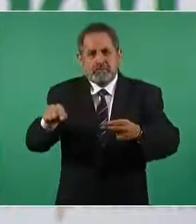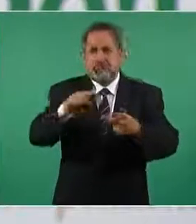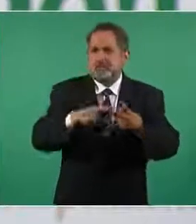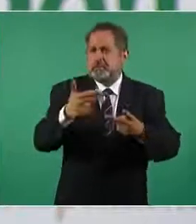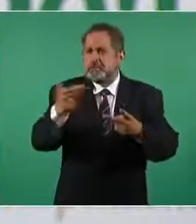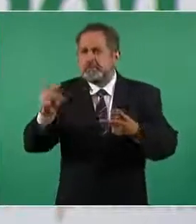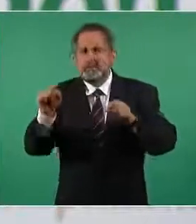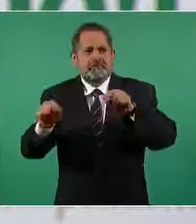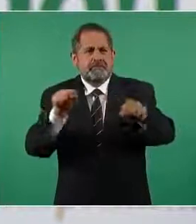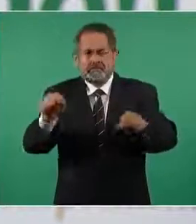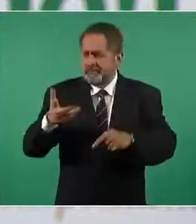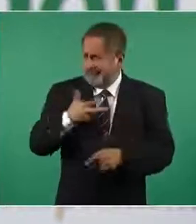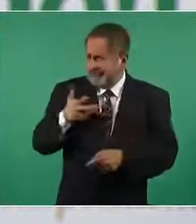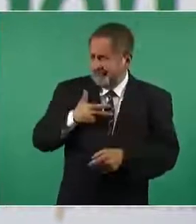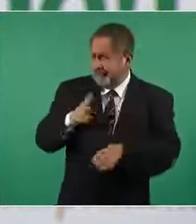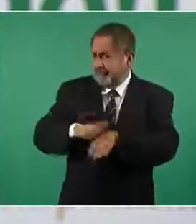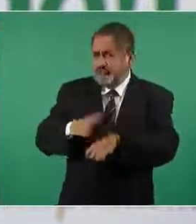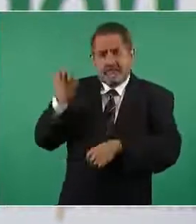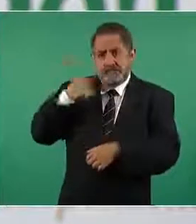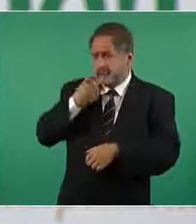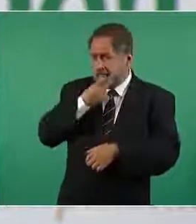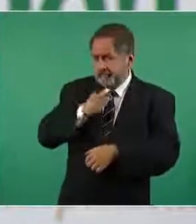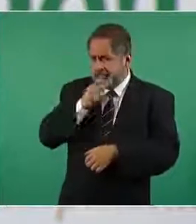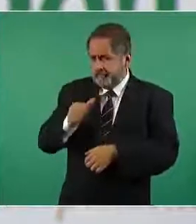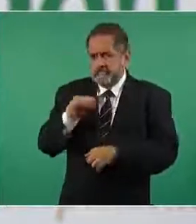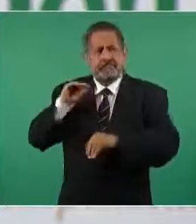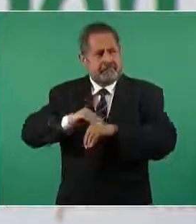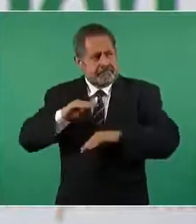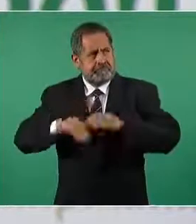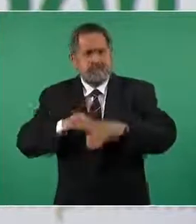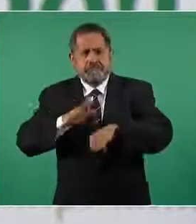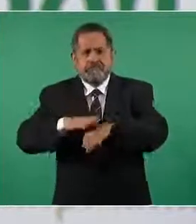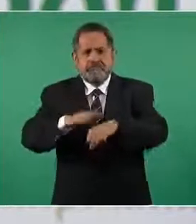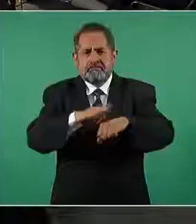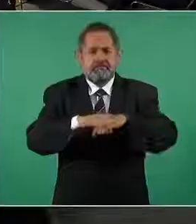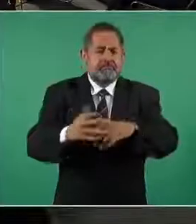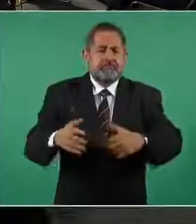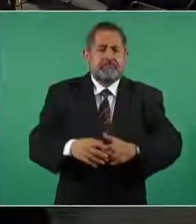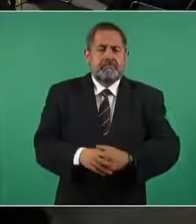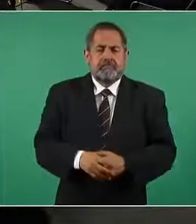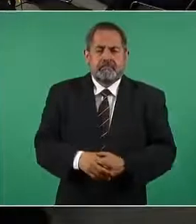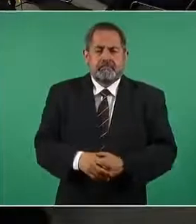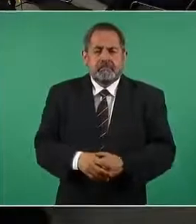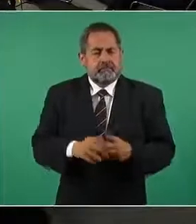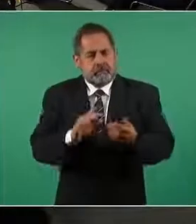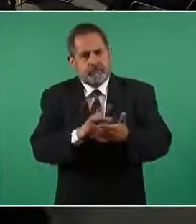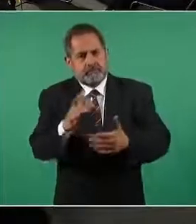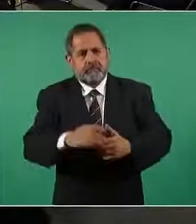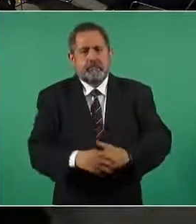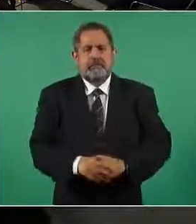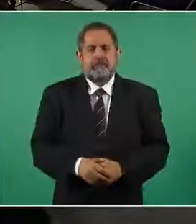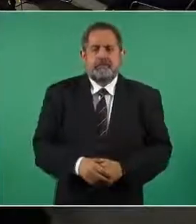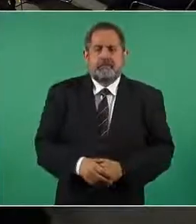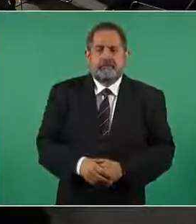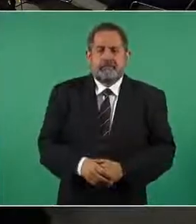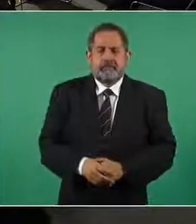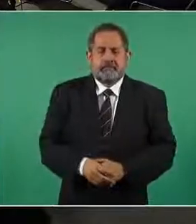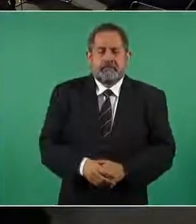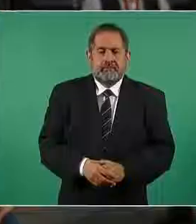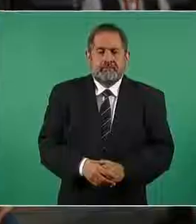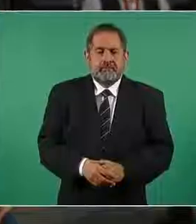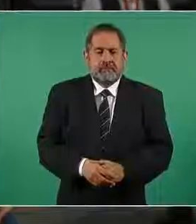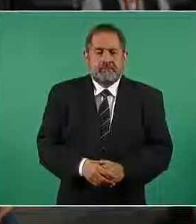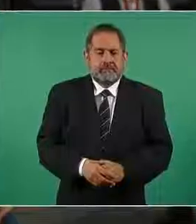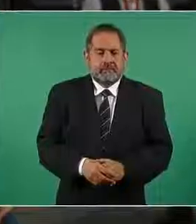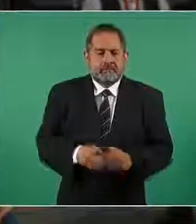los hoteles están siendo construidos dentro del mismo presupuesto muchas gracias en